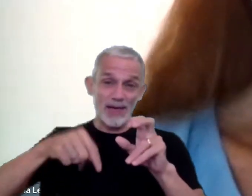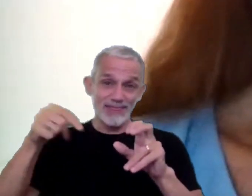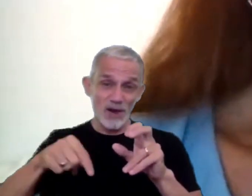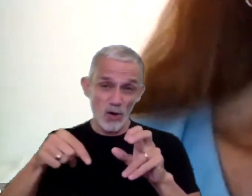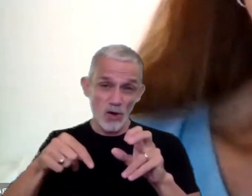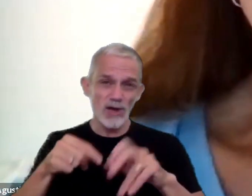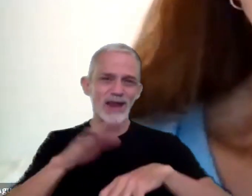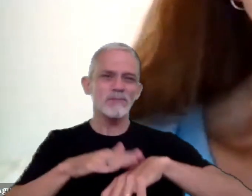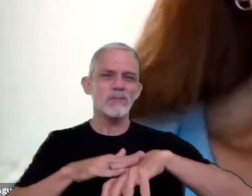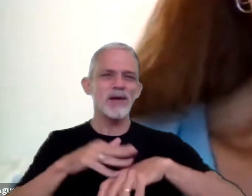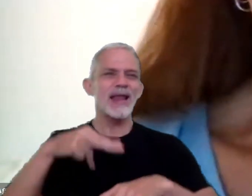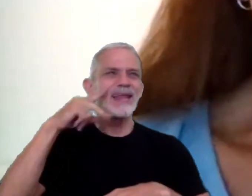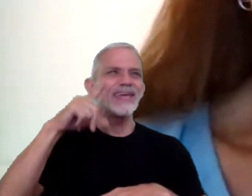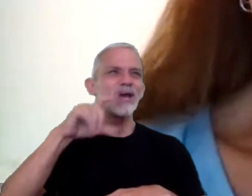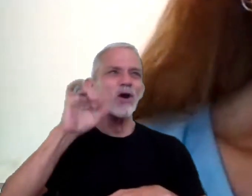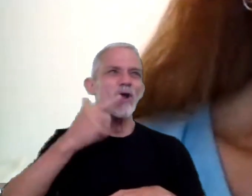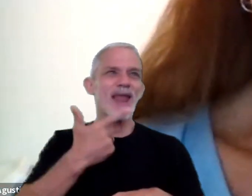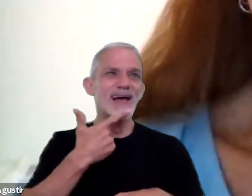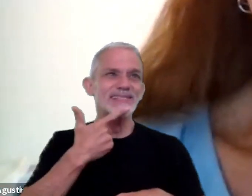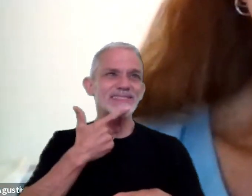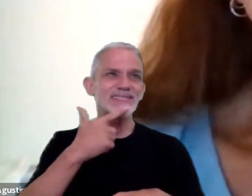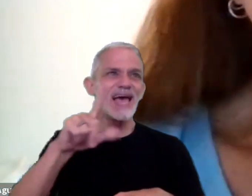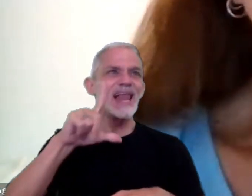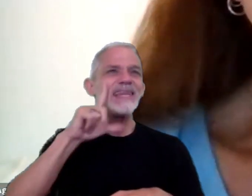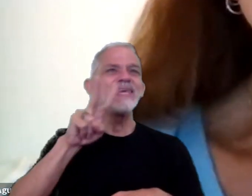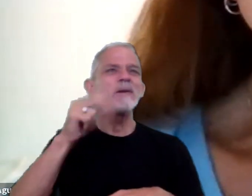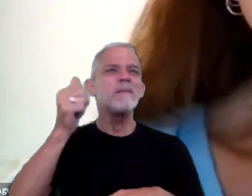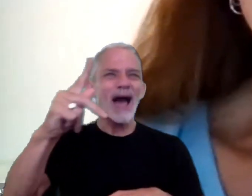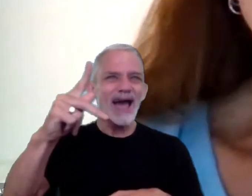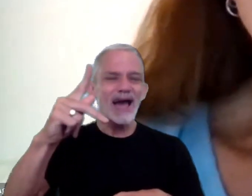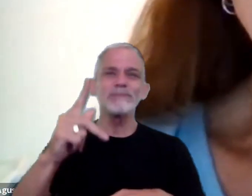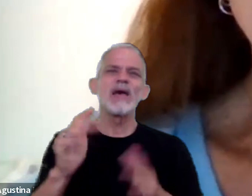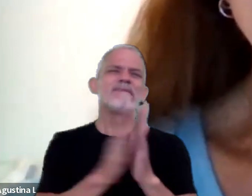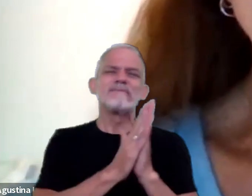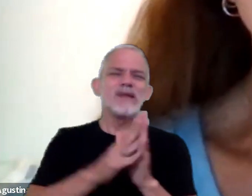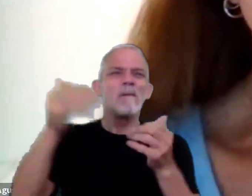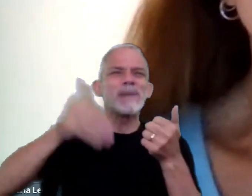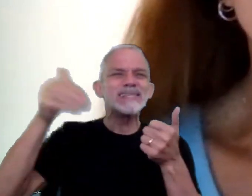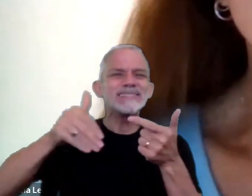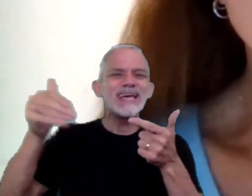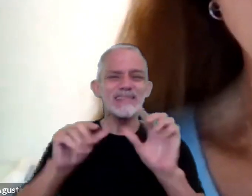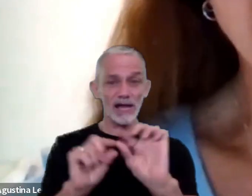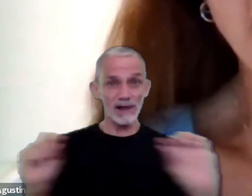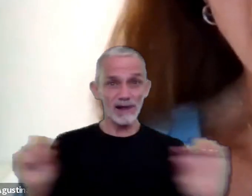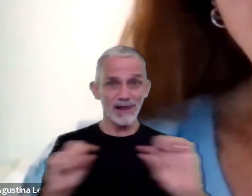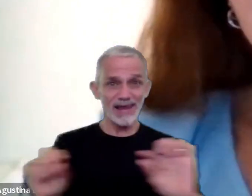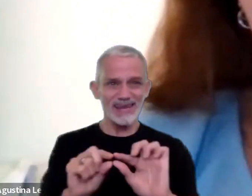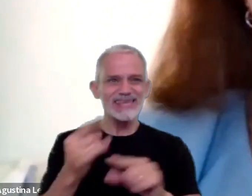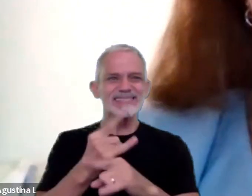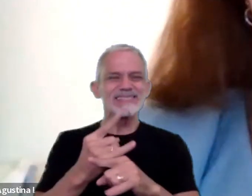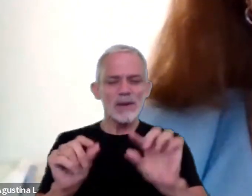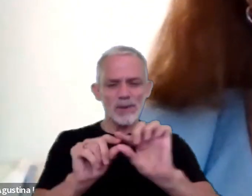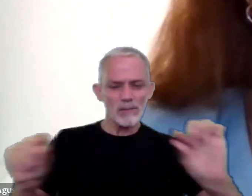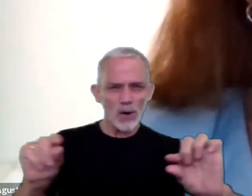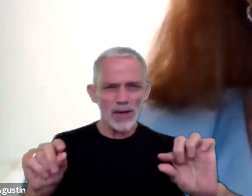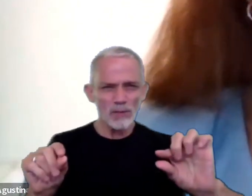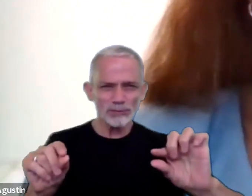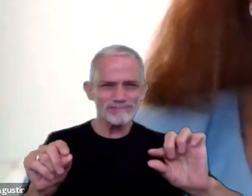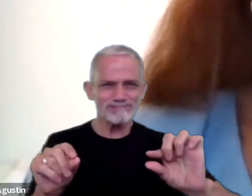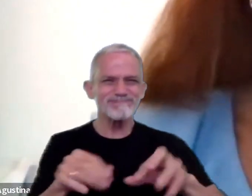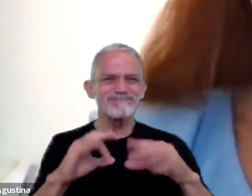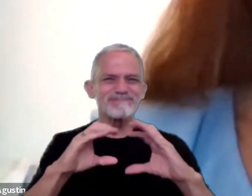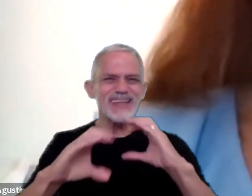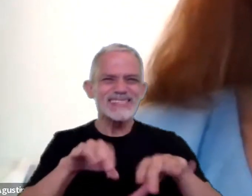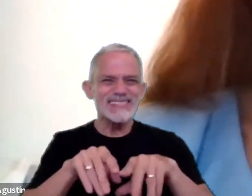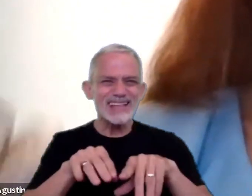estará a cargo de Nicolás Lidbach quería recordarles por favor que den el presente a través del link que solemos poner en el